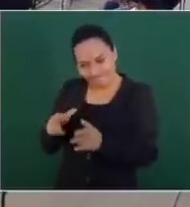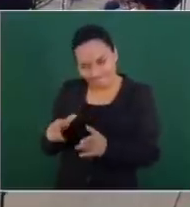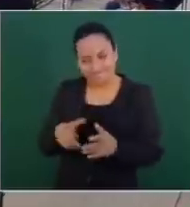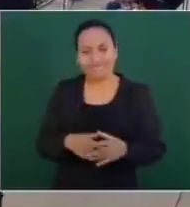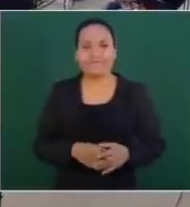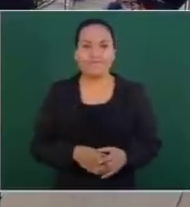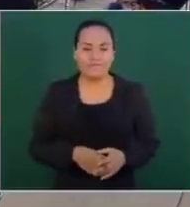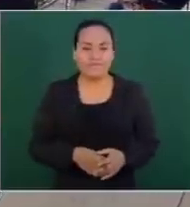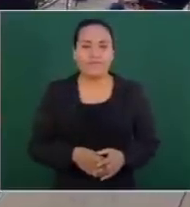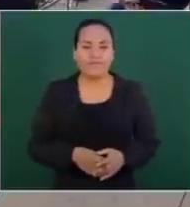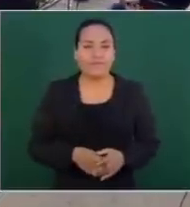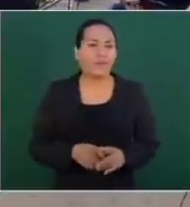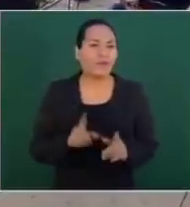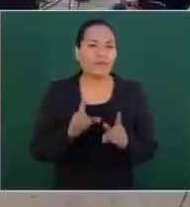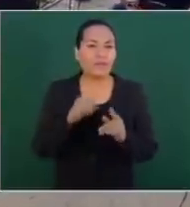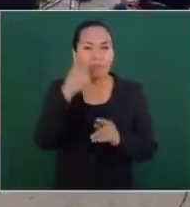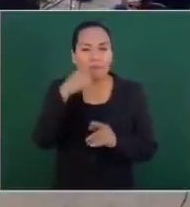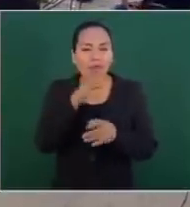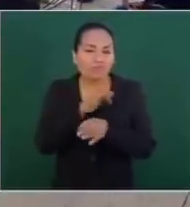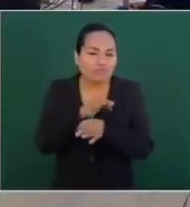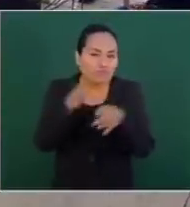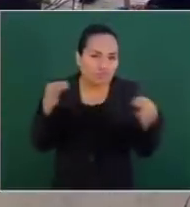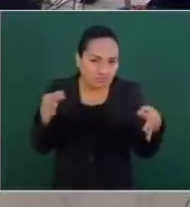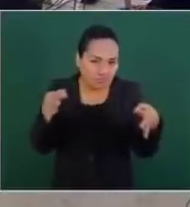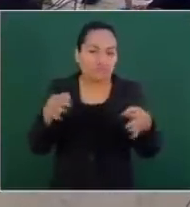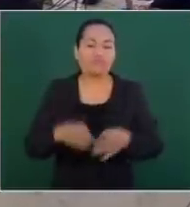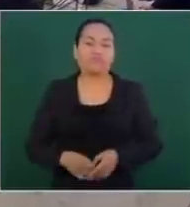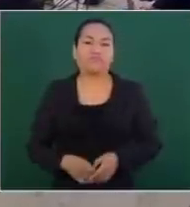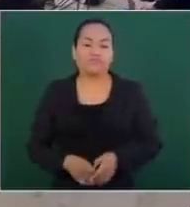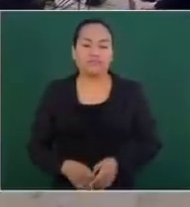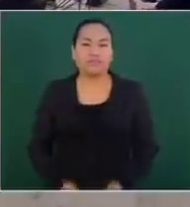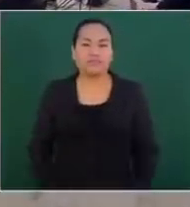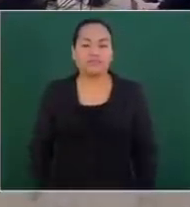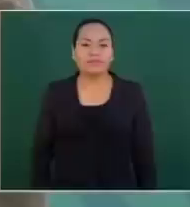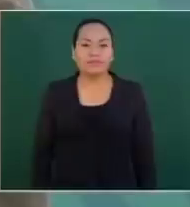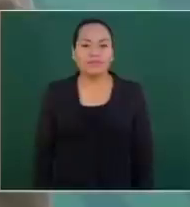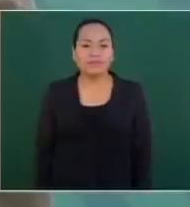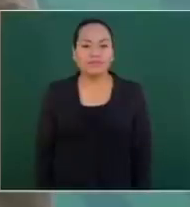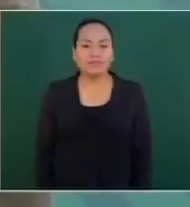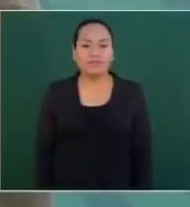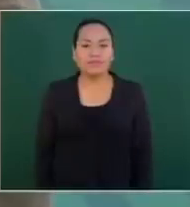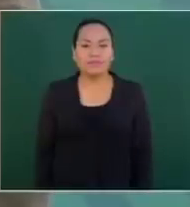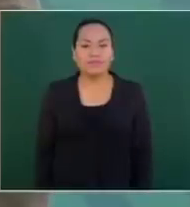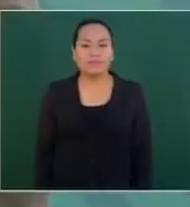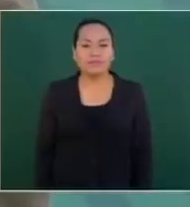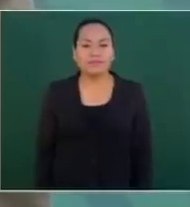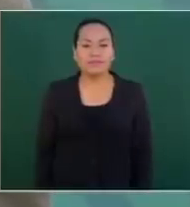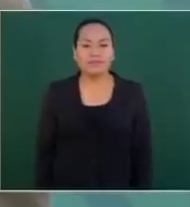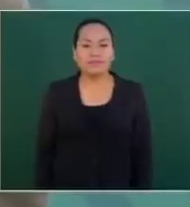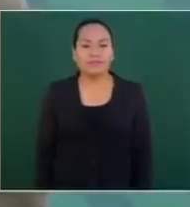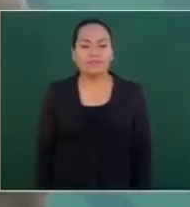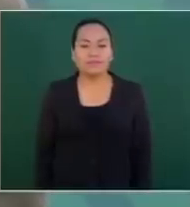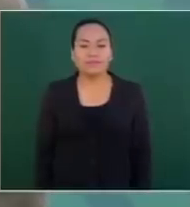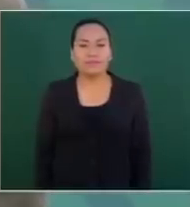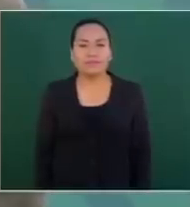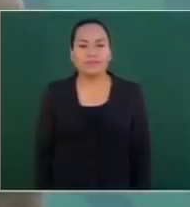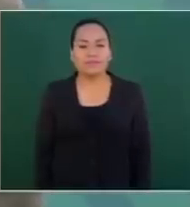nada más aclararlo, porque ya